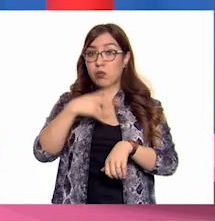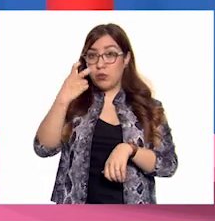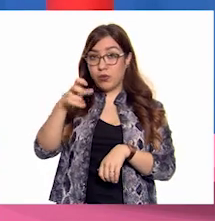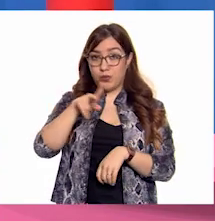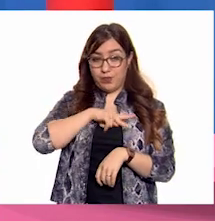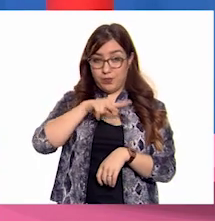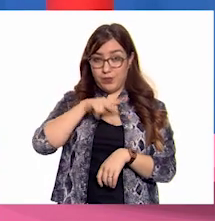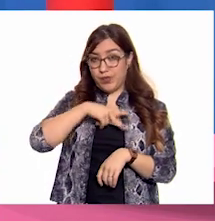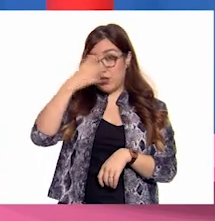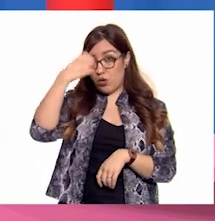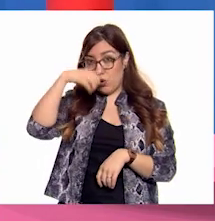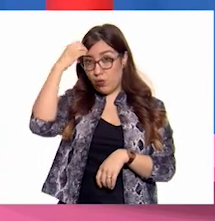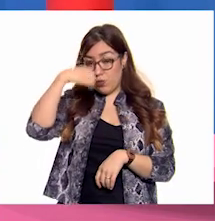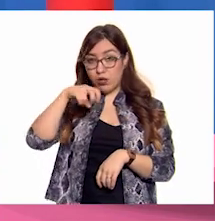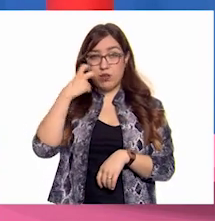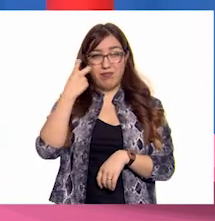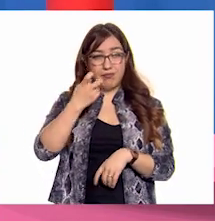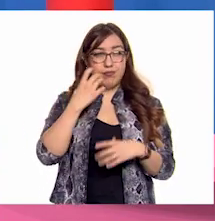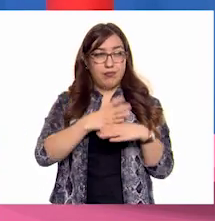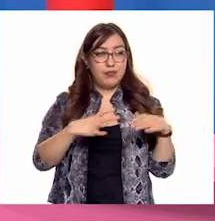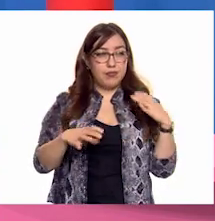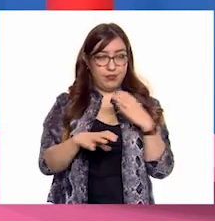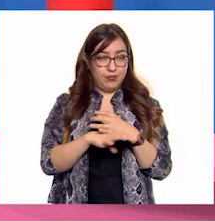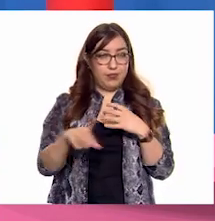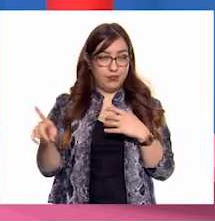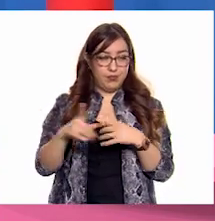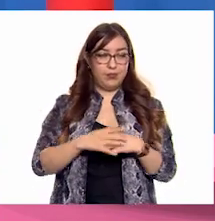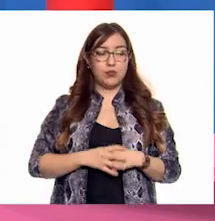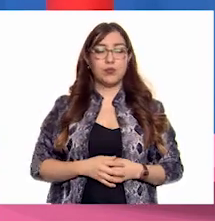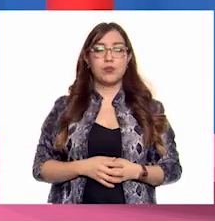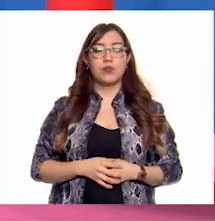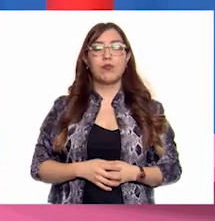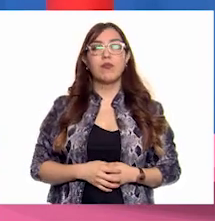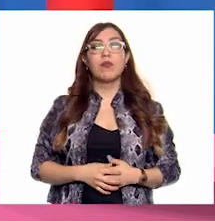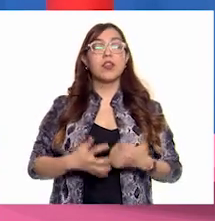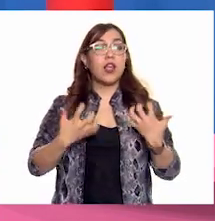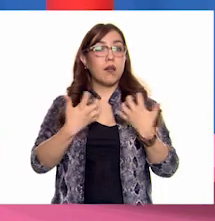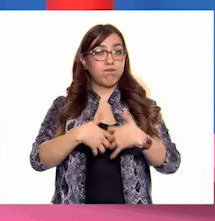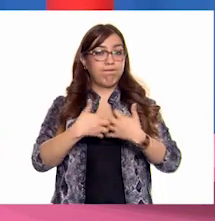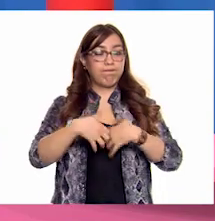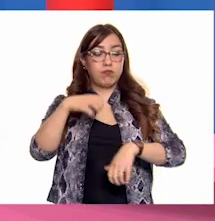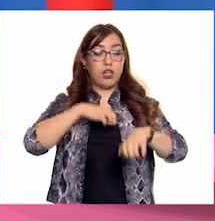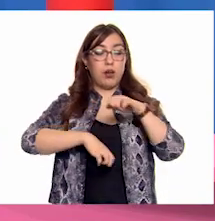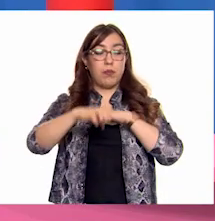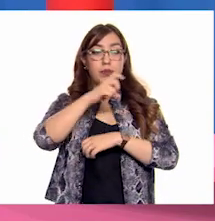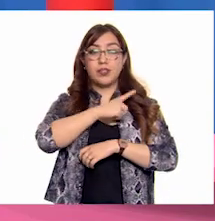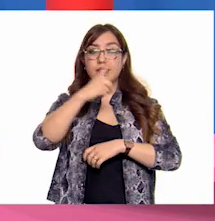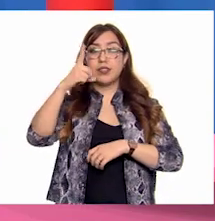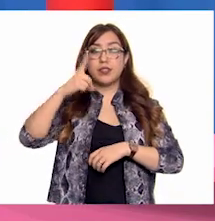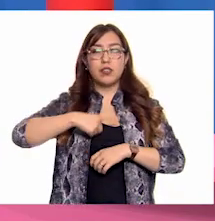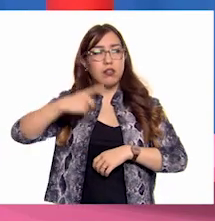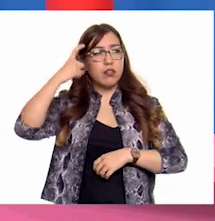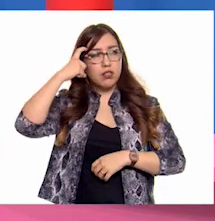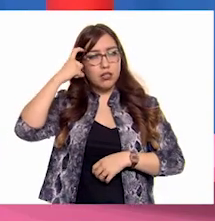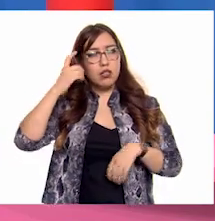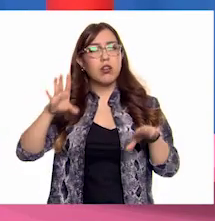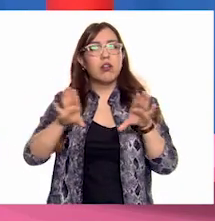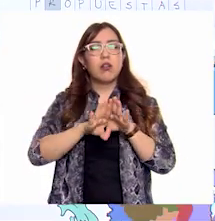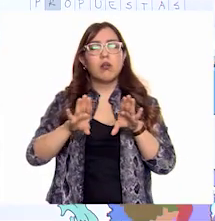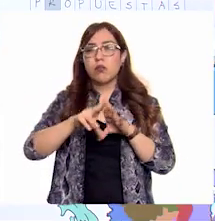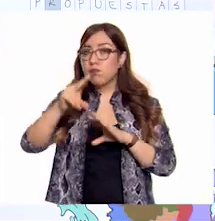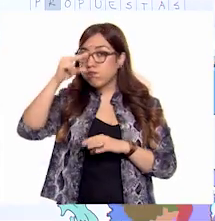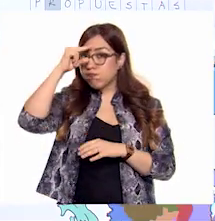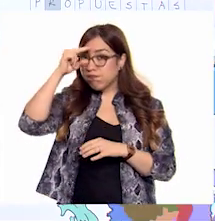y dado lo peligroso de los residuos industriales Es que las empresas deben invertir inteligentemente para evitar dañar nuestro planeta